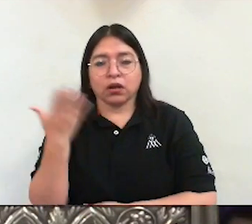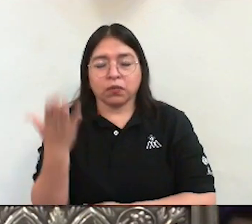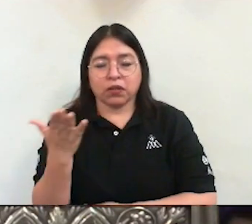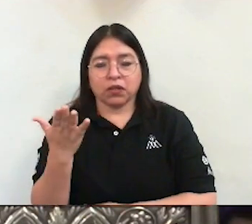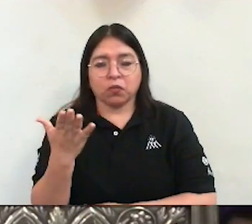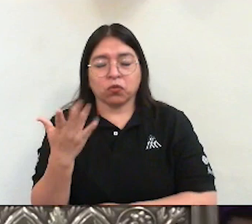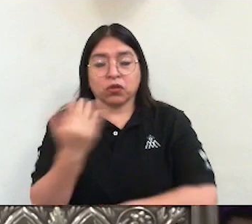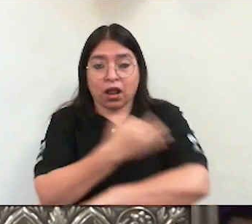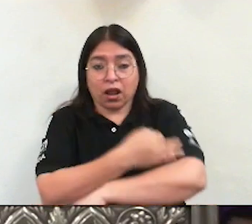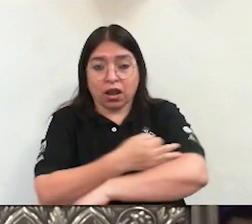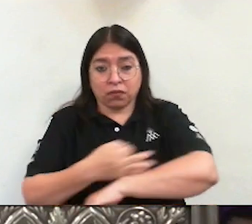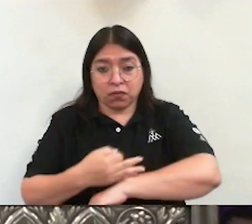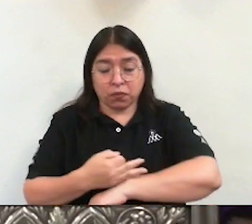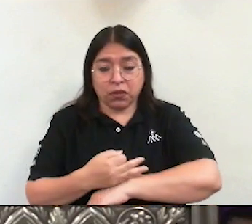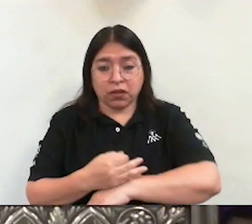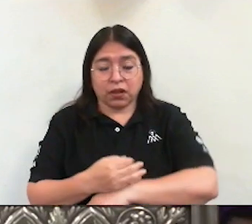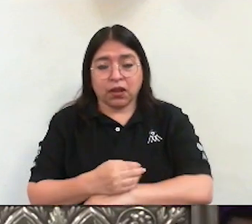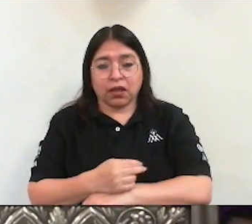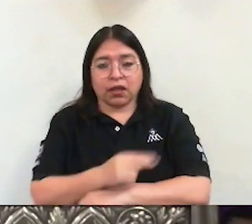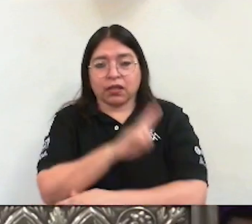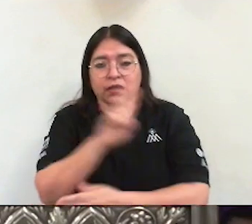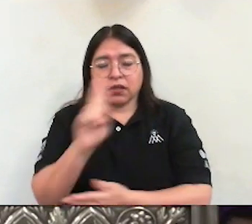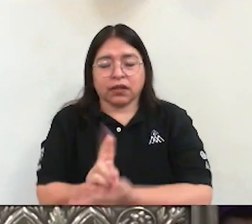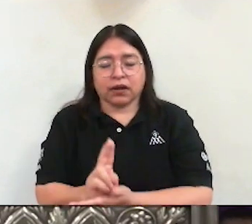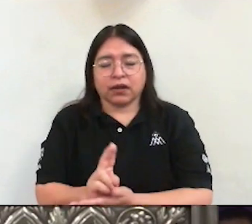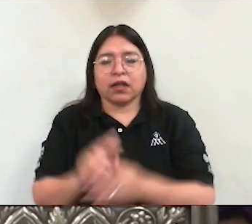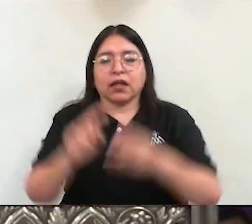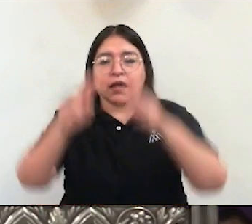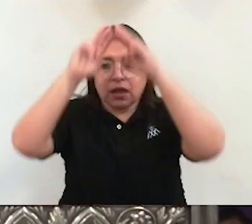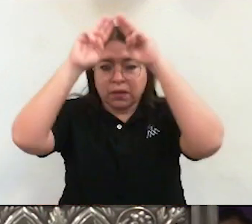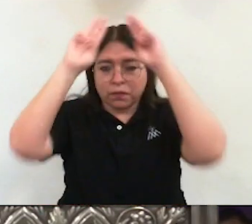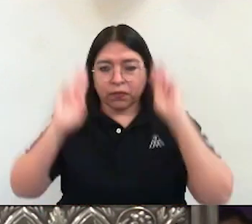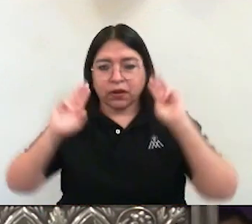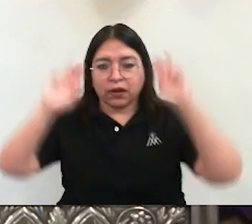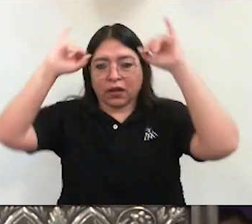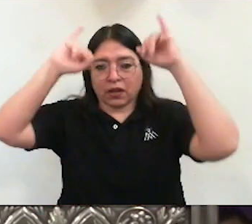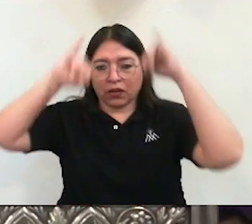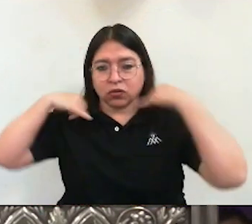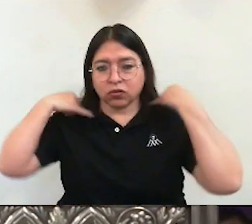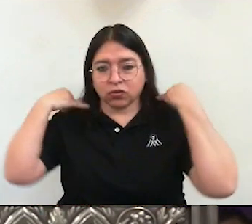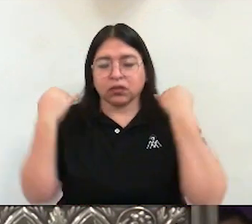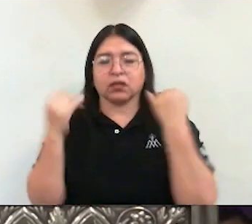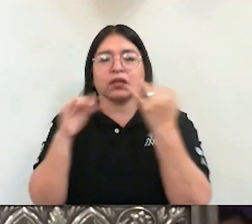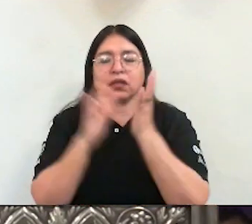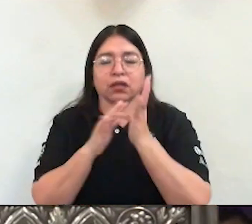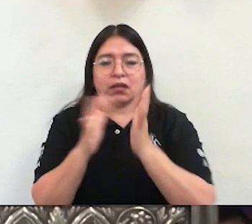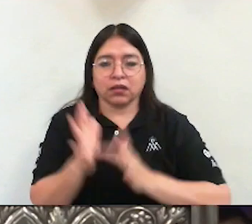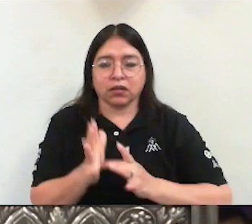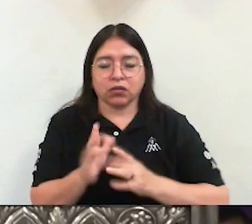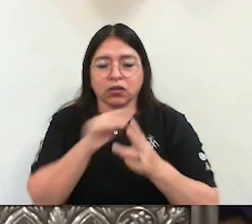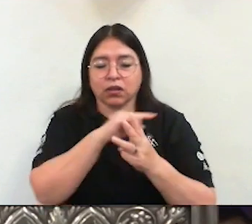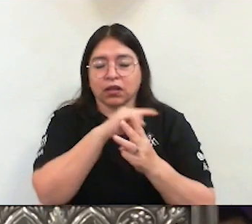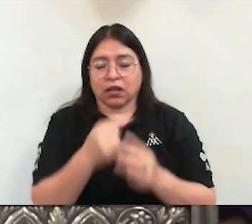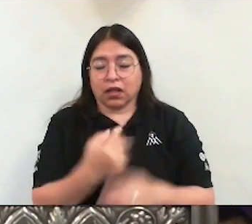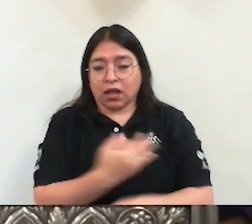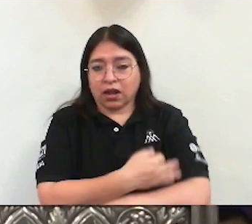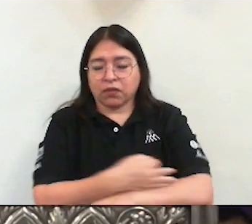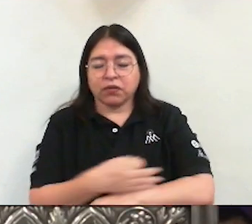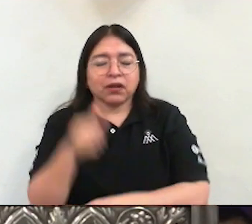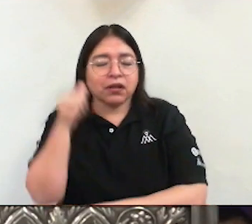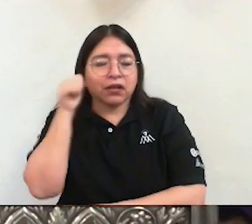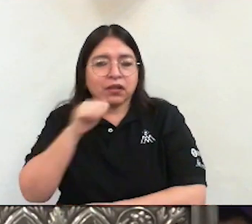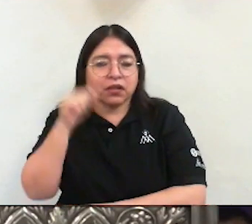Nazaret, a la Virgen María y a San José que nos acompañen.